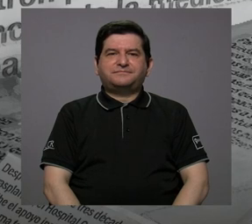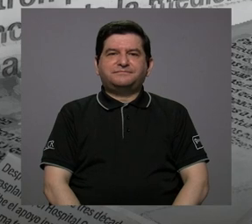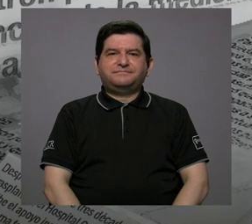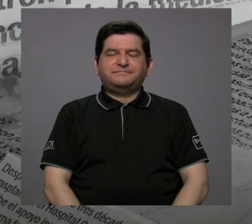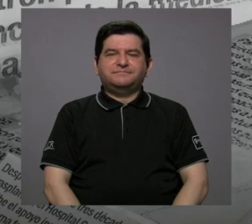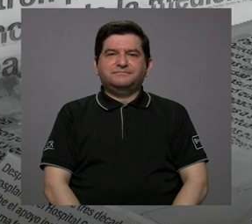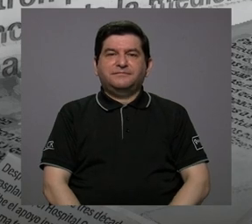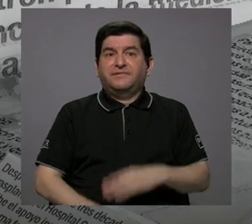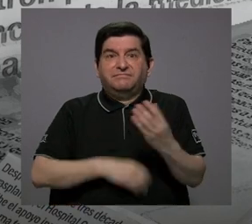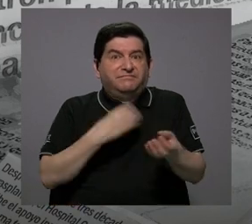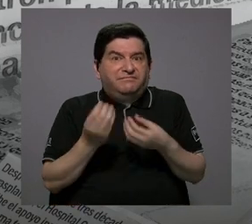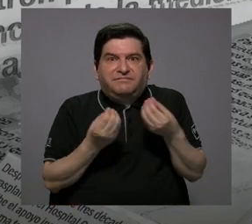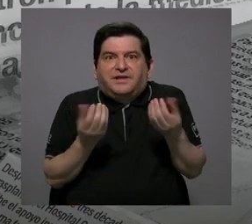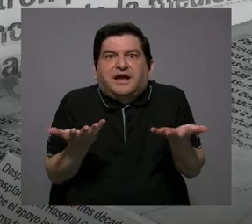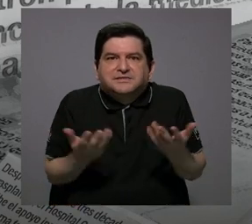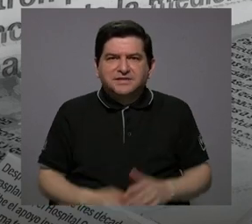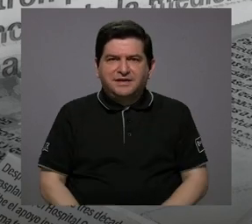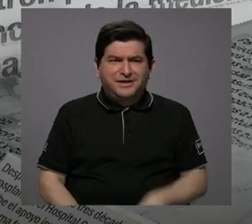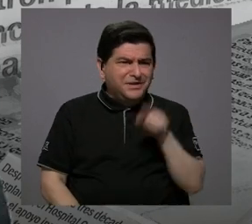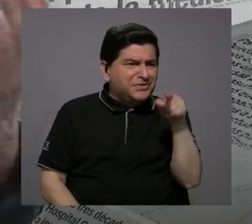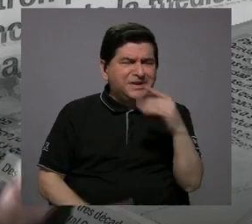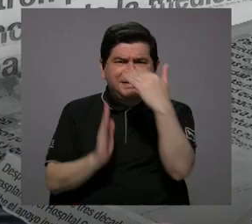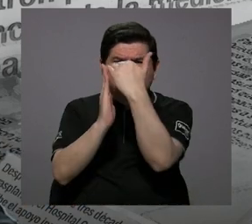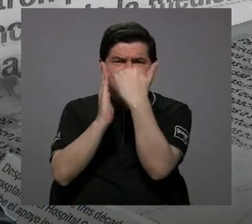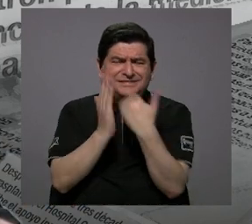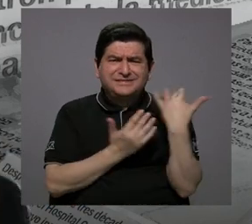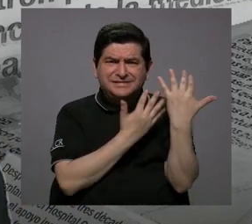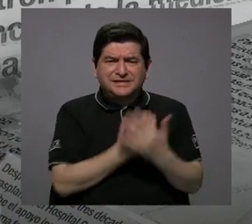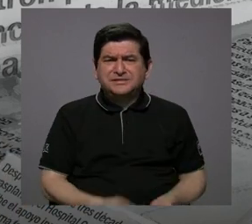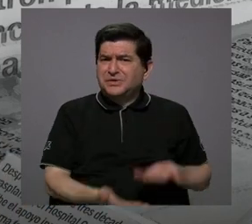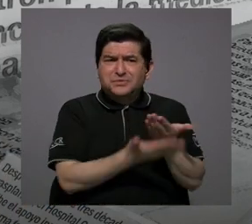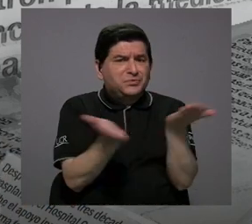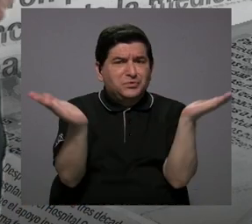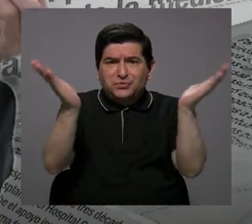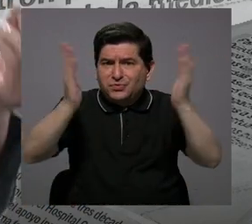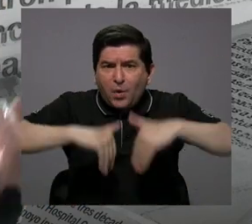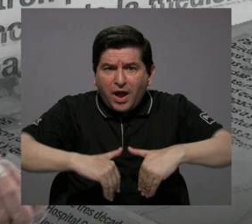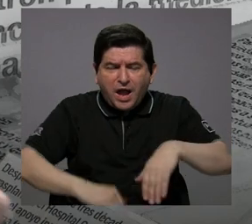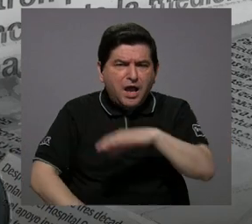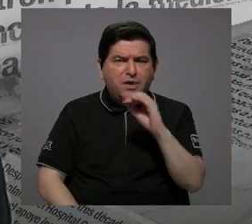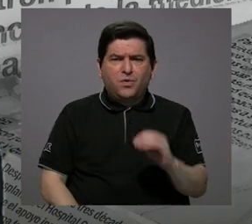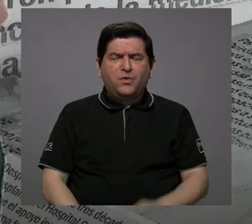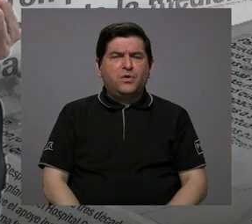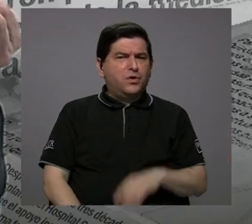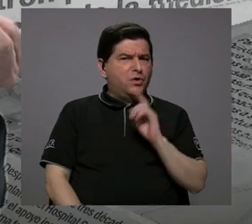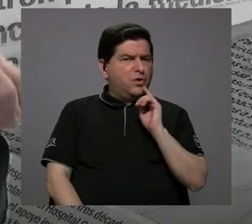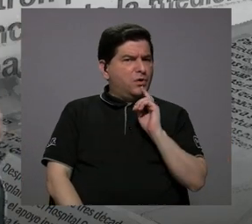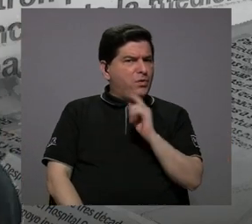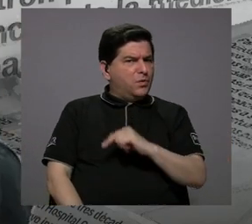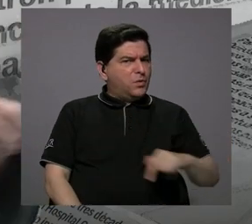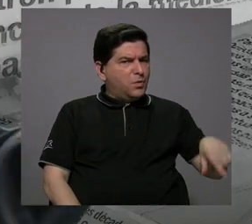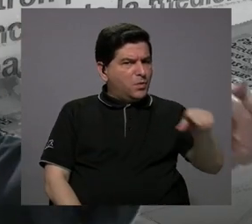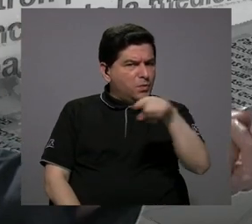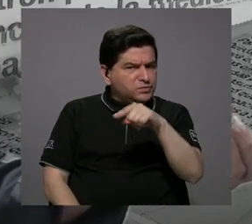¿Qué vamos a hacer con las listas de espera? No hay propuestas o ustedes las han